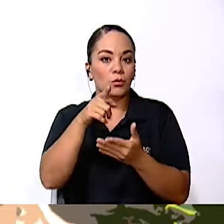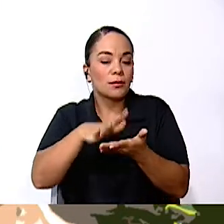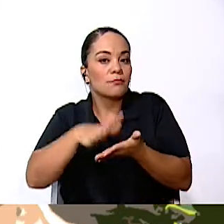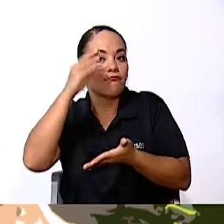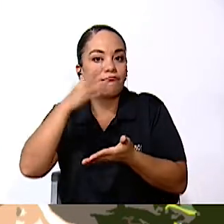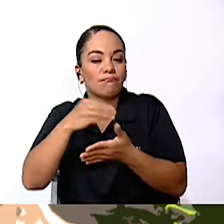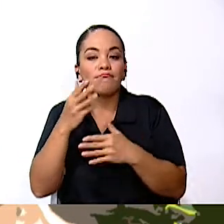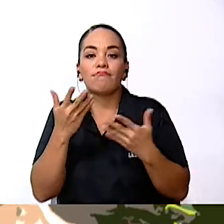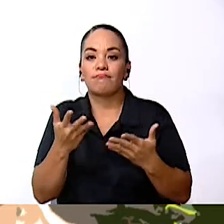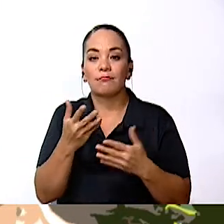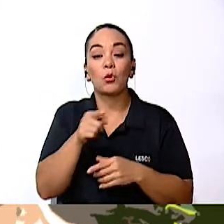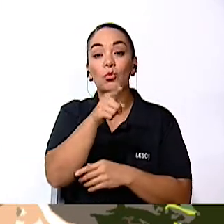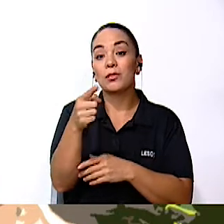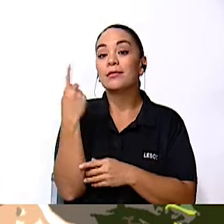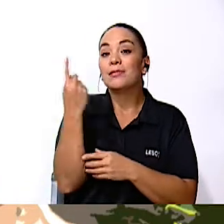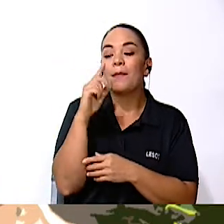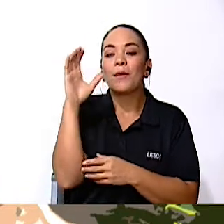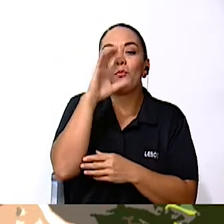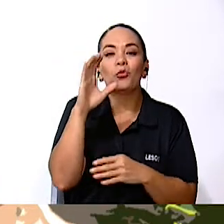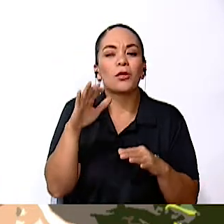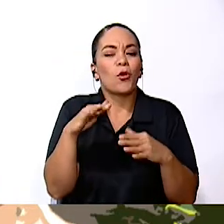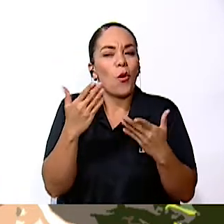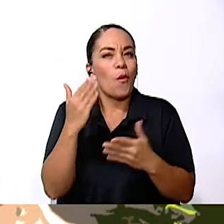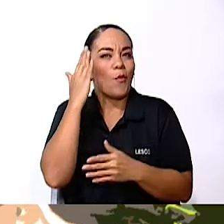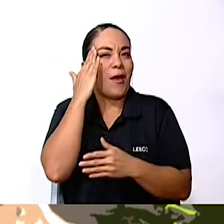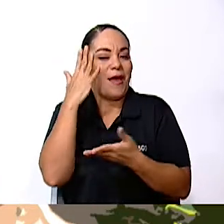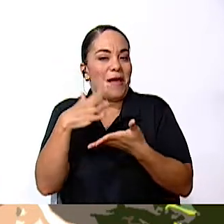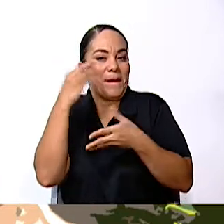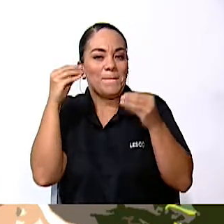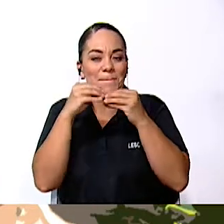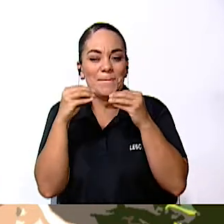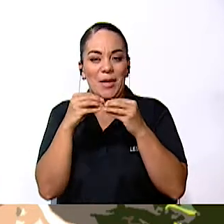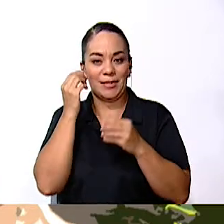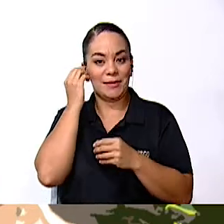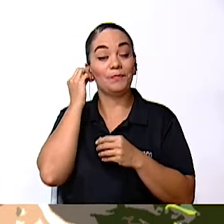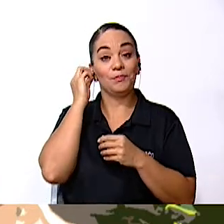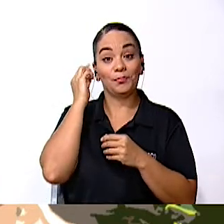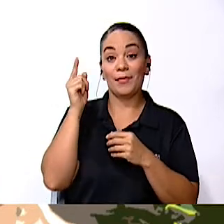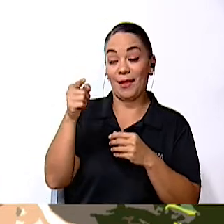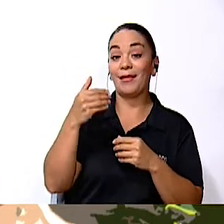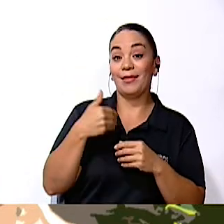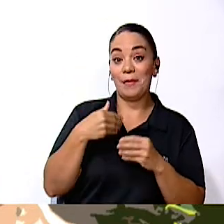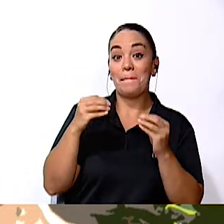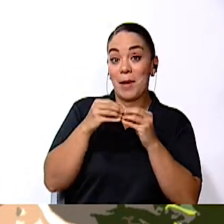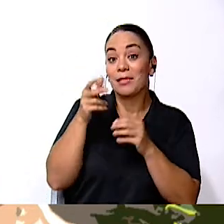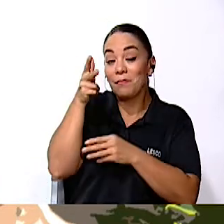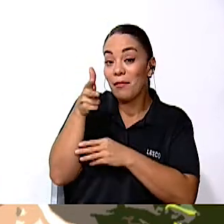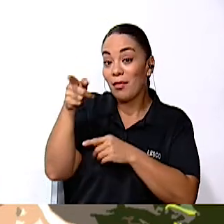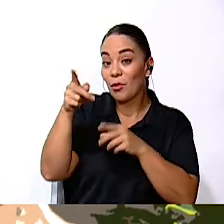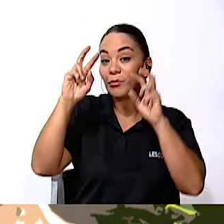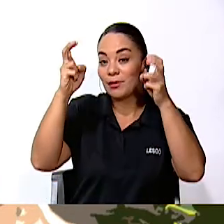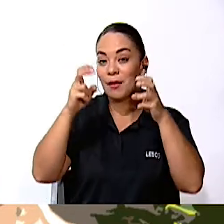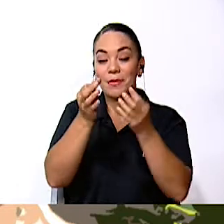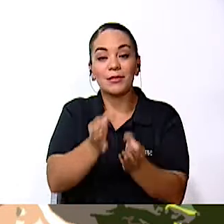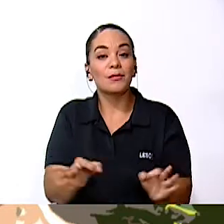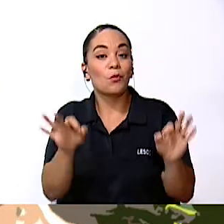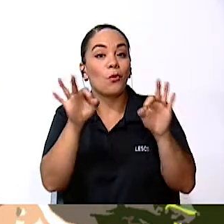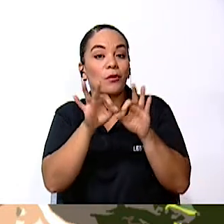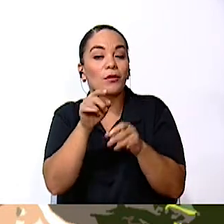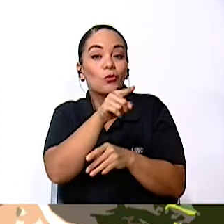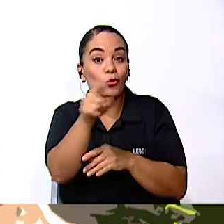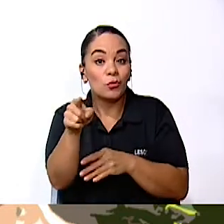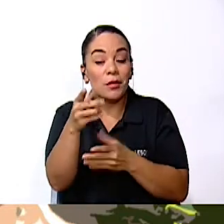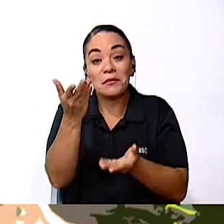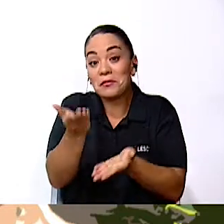Que siempre busquen cómo reafirmar los conocimientos Él tiene más videos sobre este tema Es importante que ustedes en un